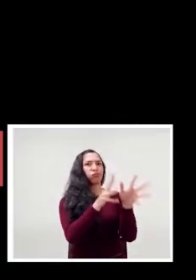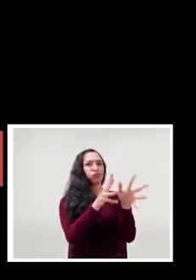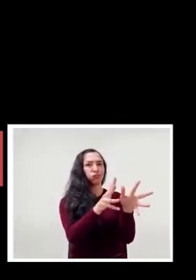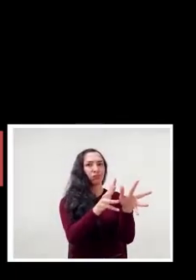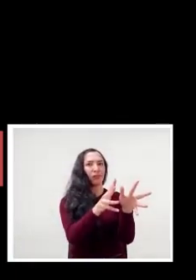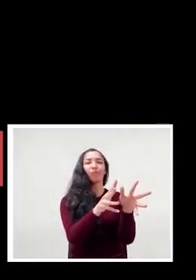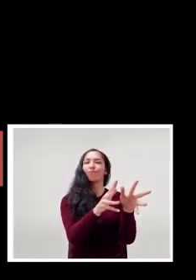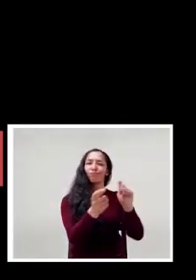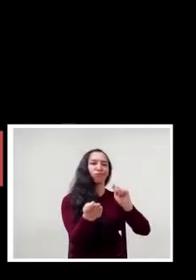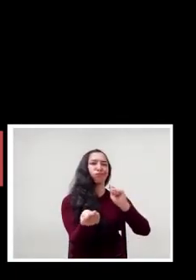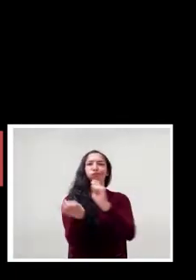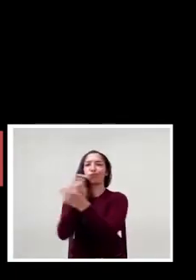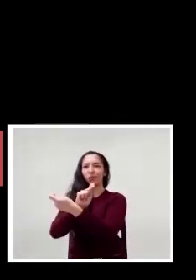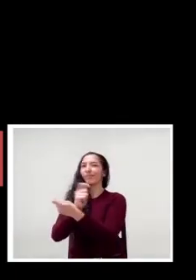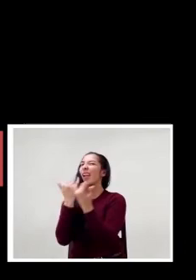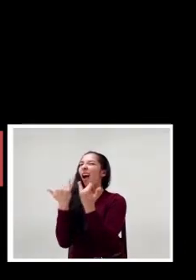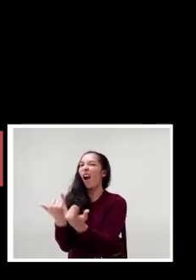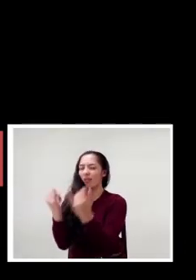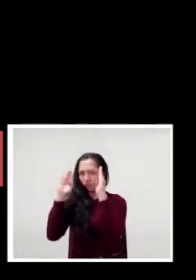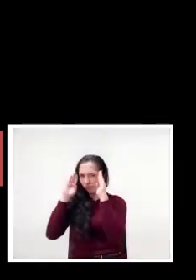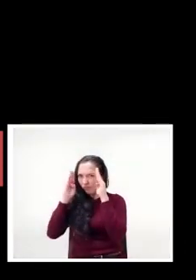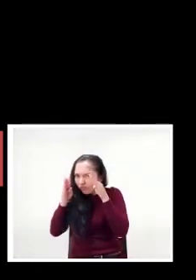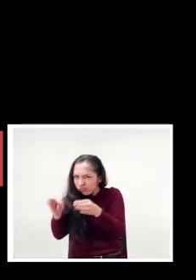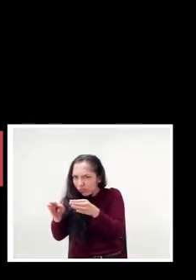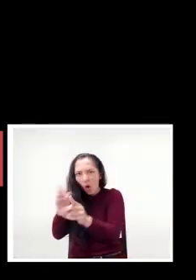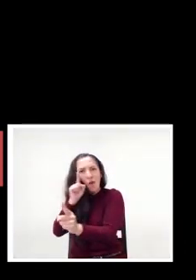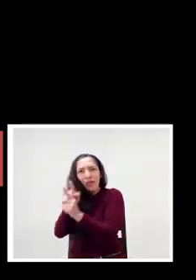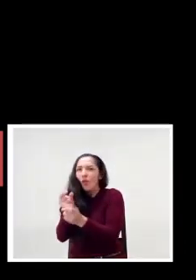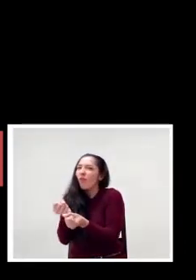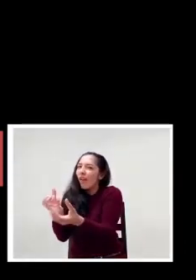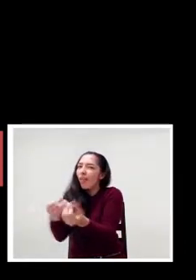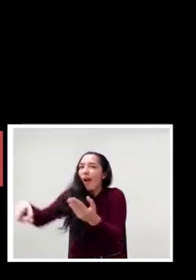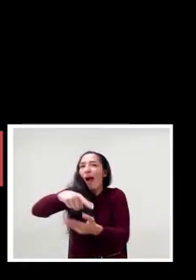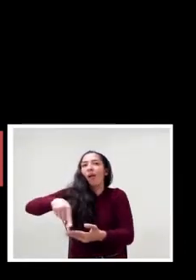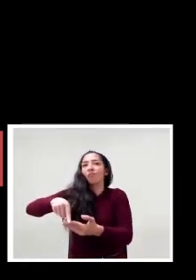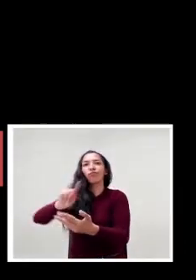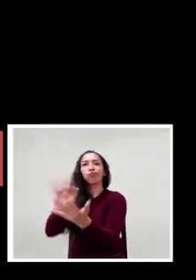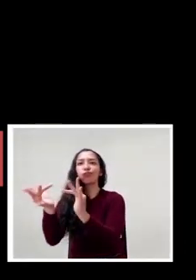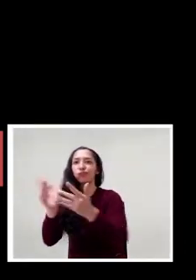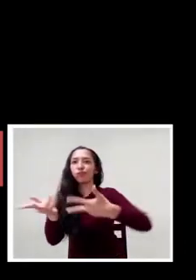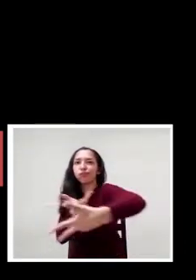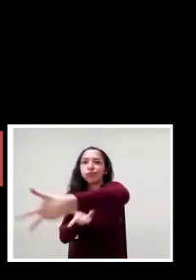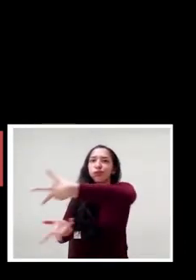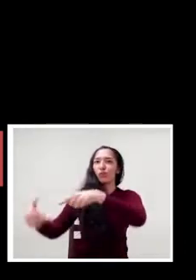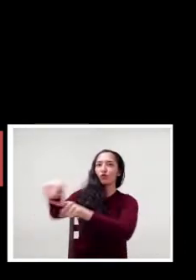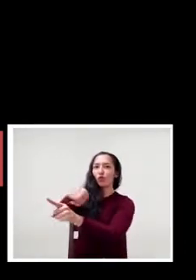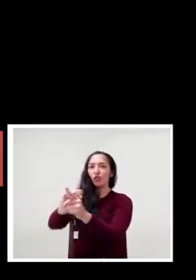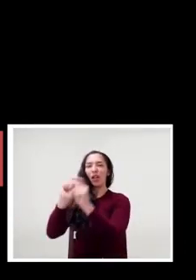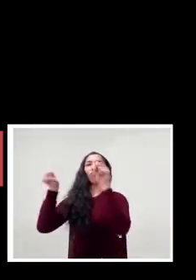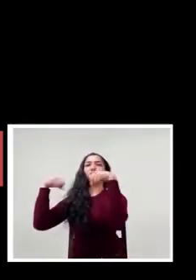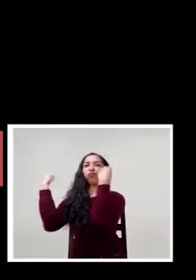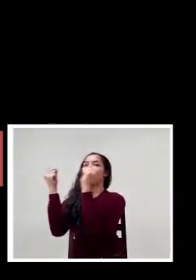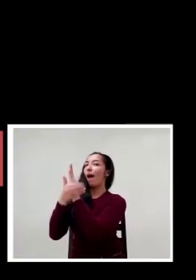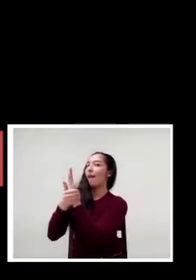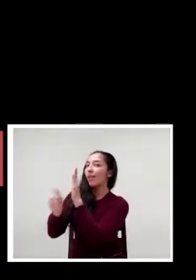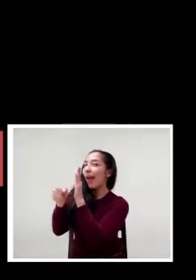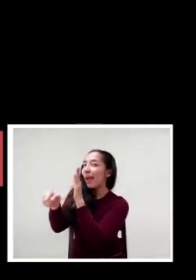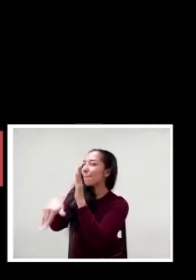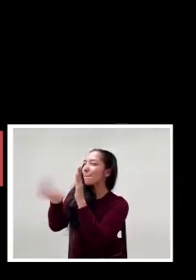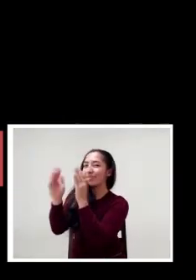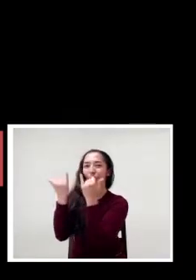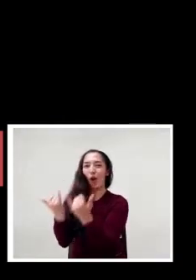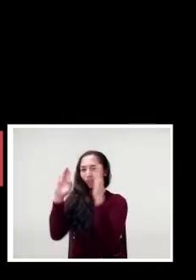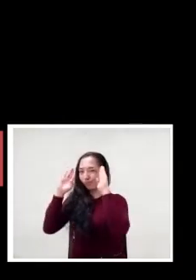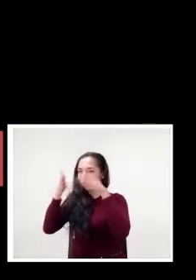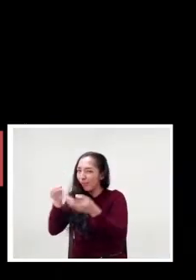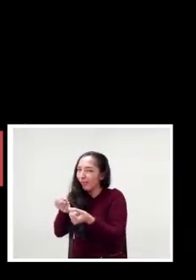a enfocarnos en un trabajo más hacia la parte socio-afectiva, emocional y habilidades sociomotrices. Es